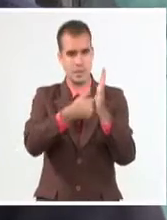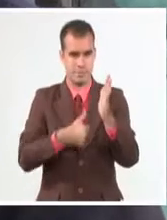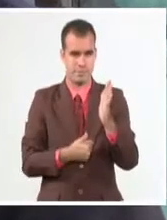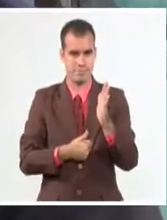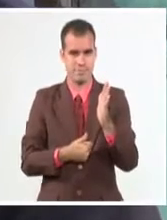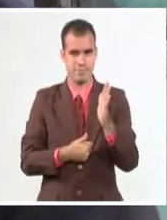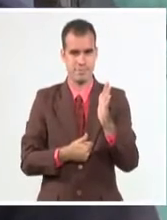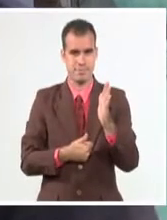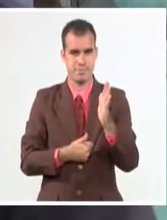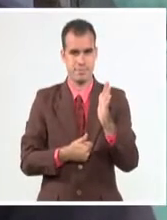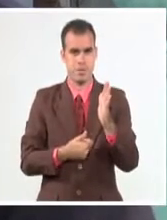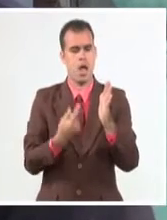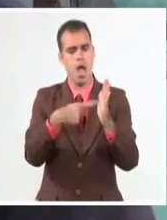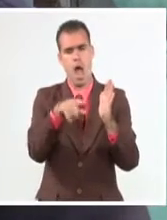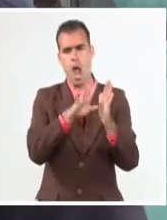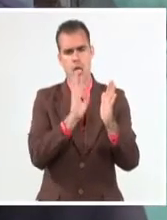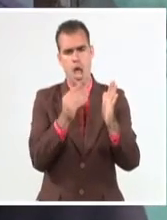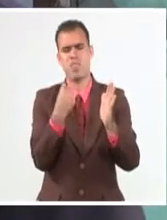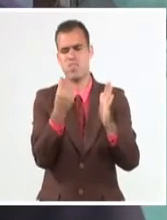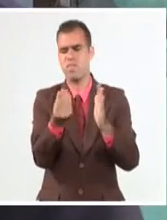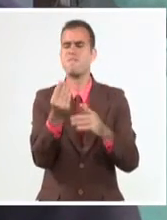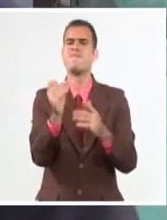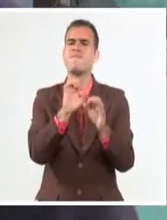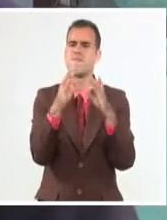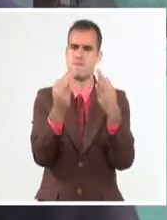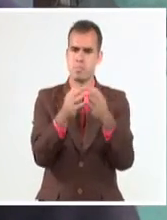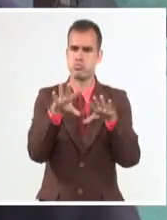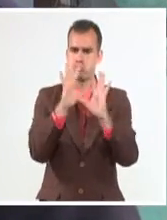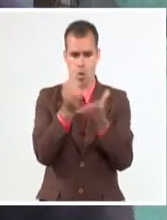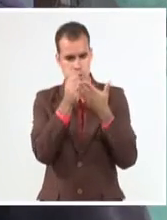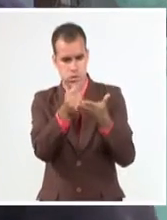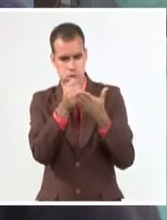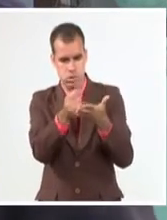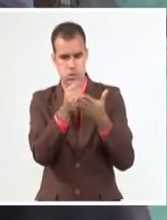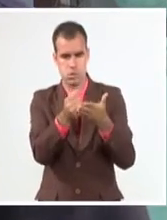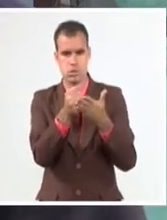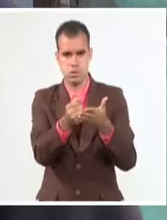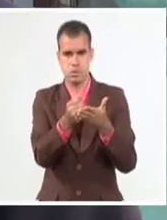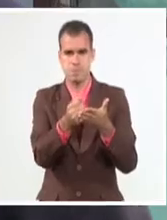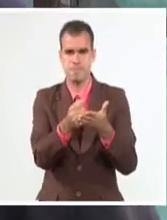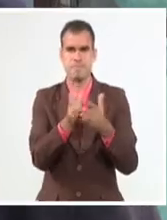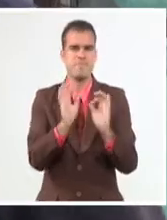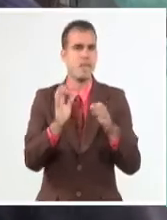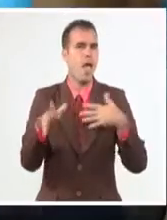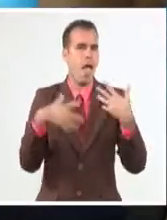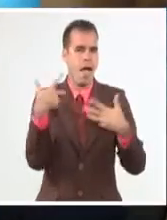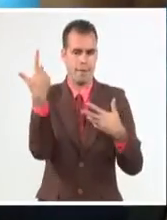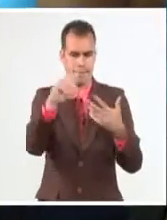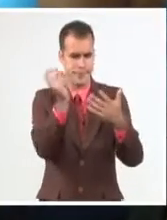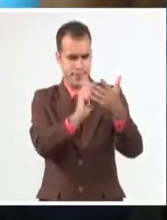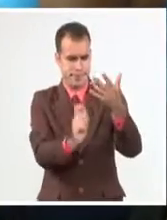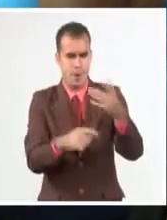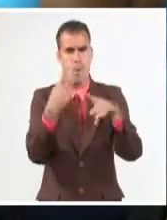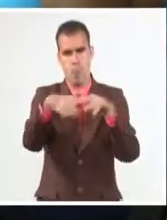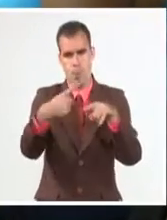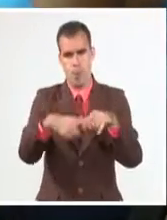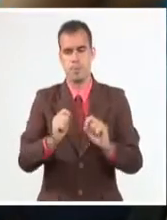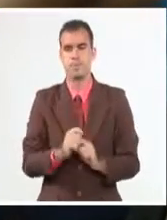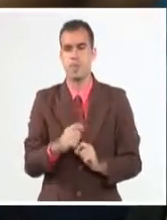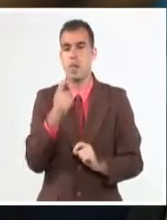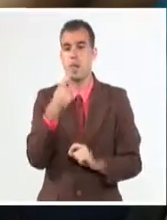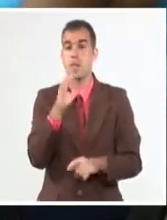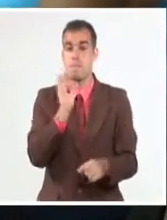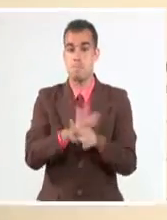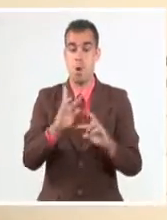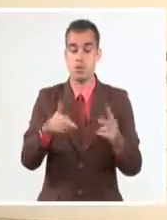estado funcionando, brindando a la familia y a nuestros niños y niñas actividades de hojas de trabajo. Al volver a las aulas, el